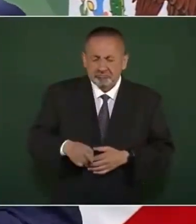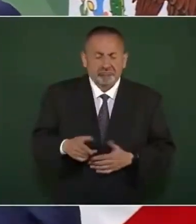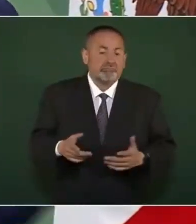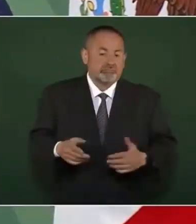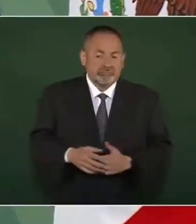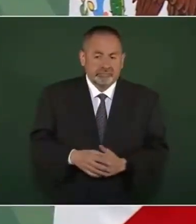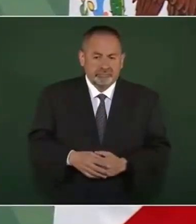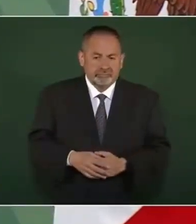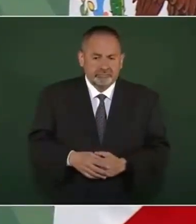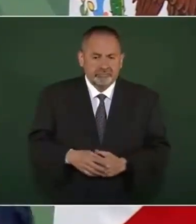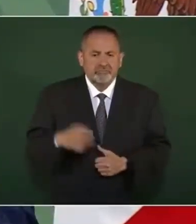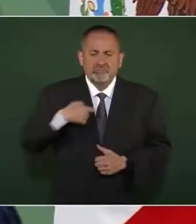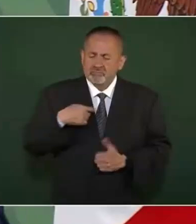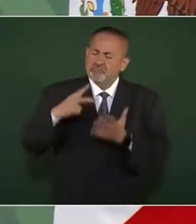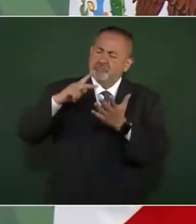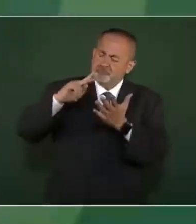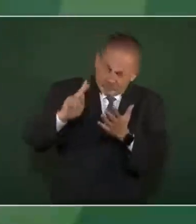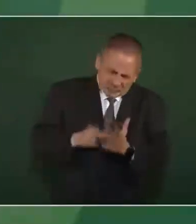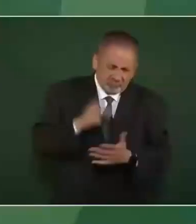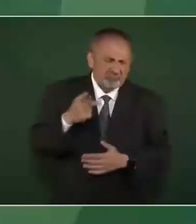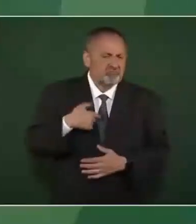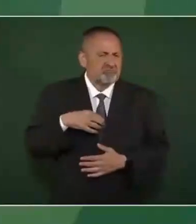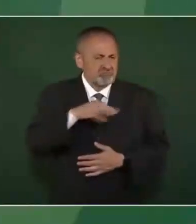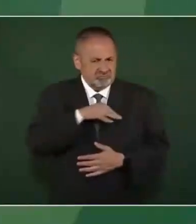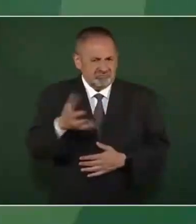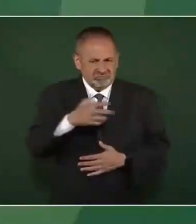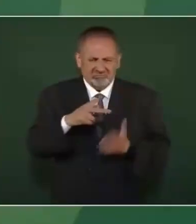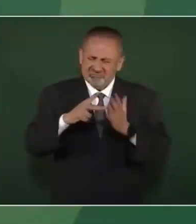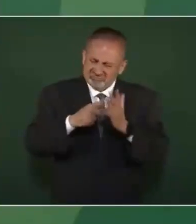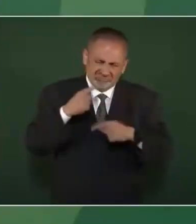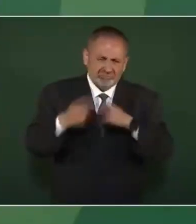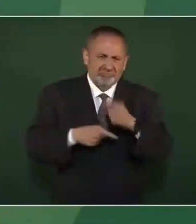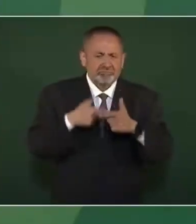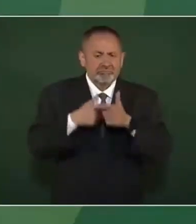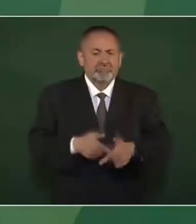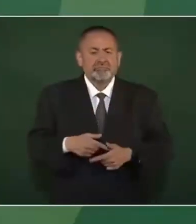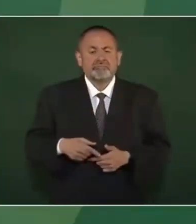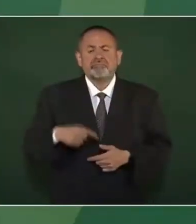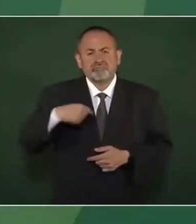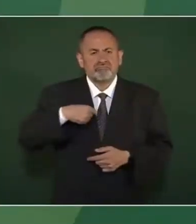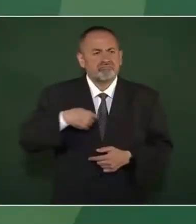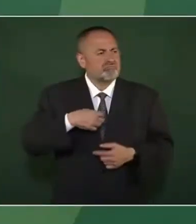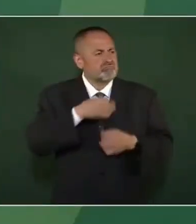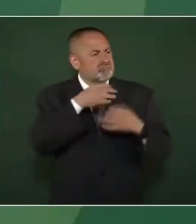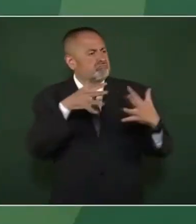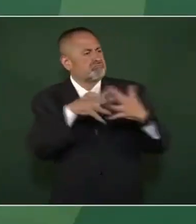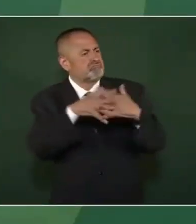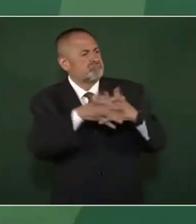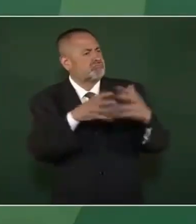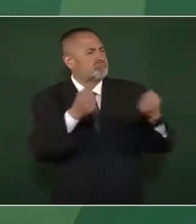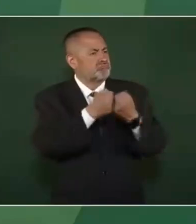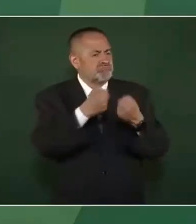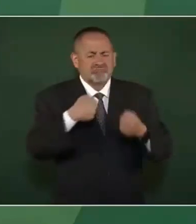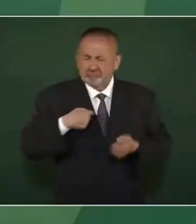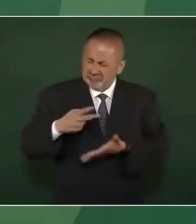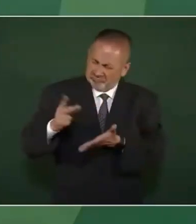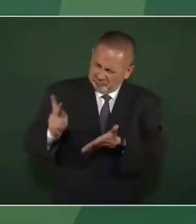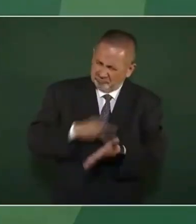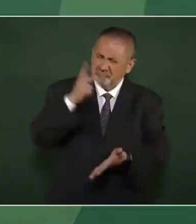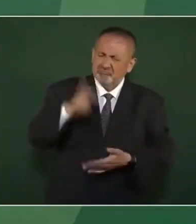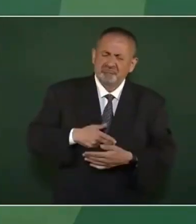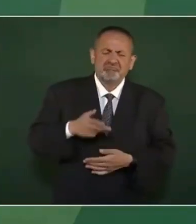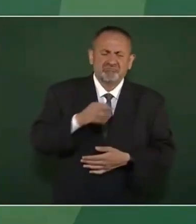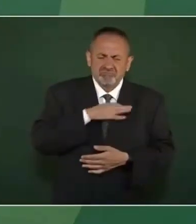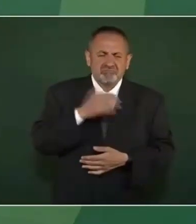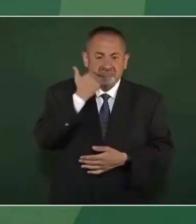y lo volvería a hacer. O sea, yo les declaré la guerra y lo volvería a hacer.